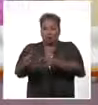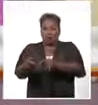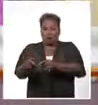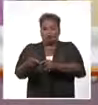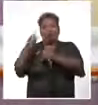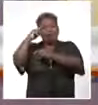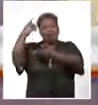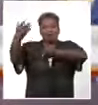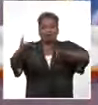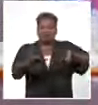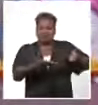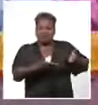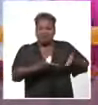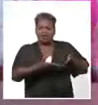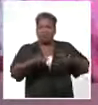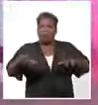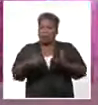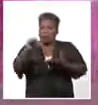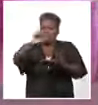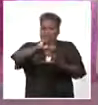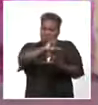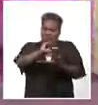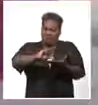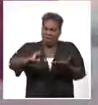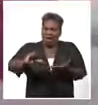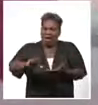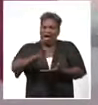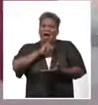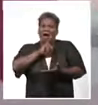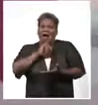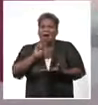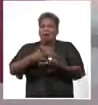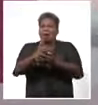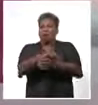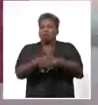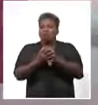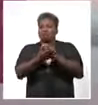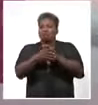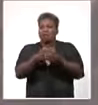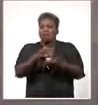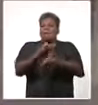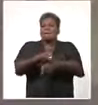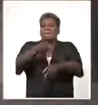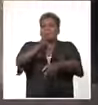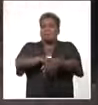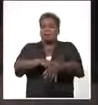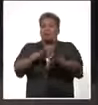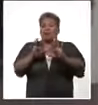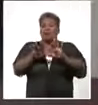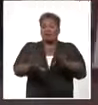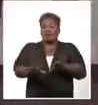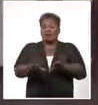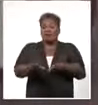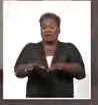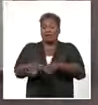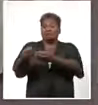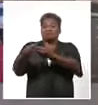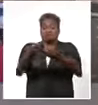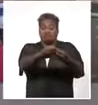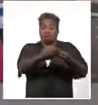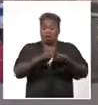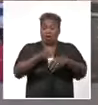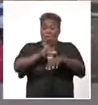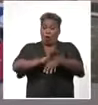estudiante se garantizó con el cumplimiento estricto de normas higiénico-sanitarias como prevención eficiente para evitar el contagio por la COVID-19.